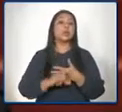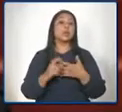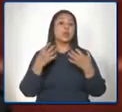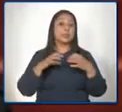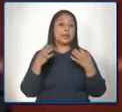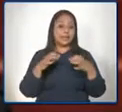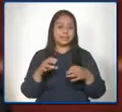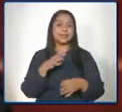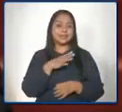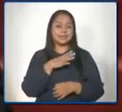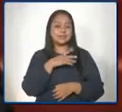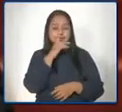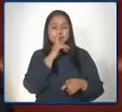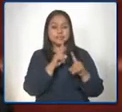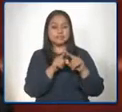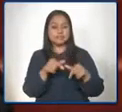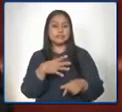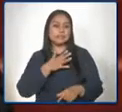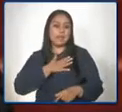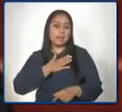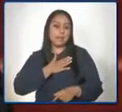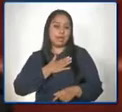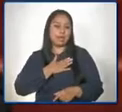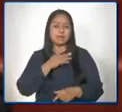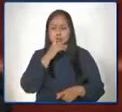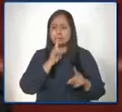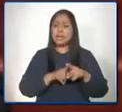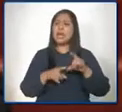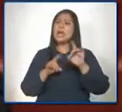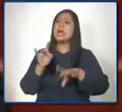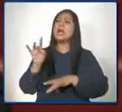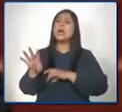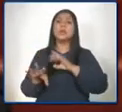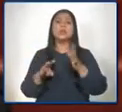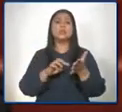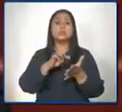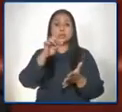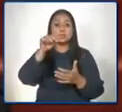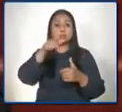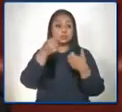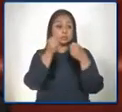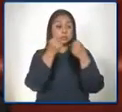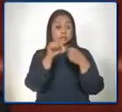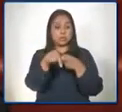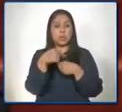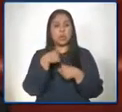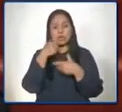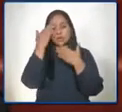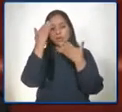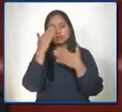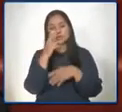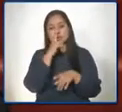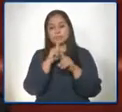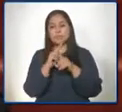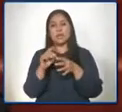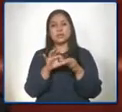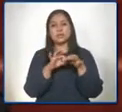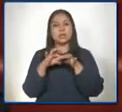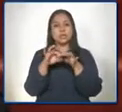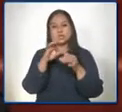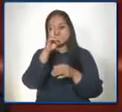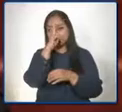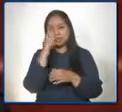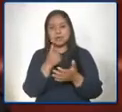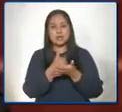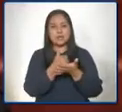denominado y como algunos países han estado trabajando y gracias al acompañamiento también de aquellas organizaciones que trabajan a